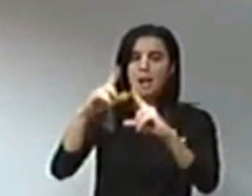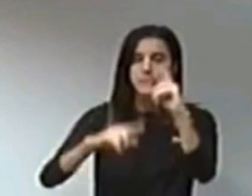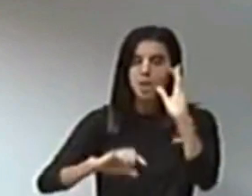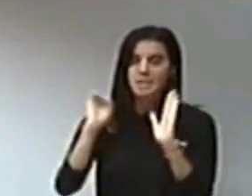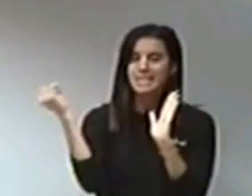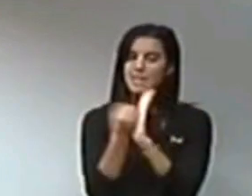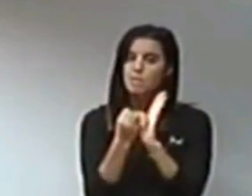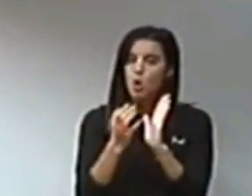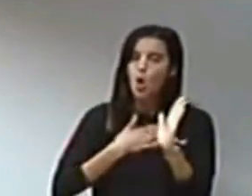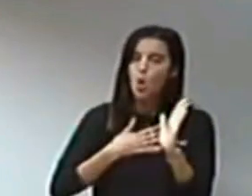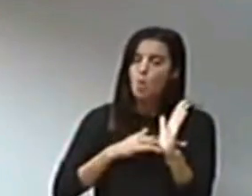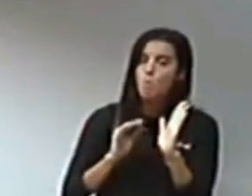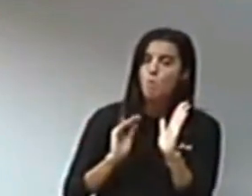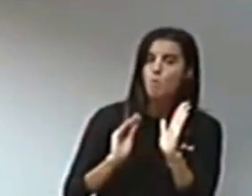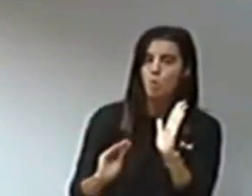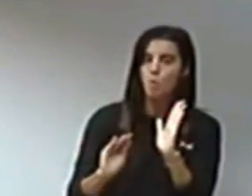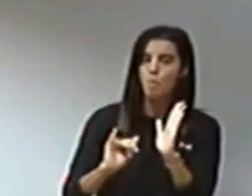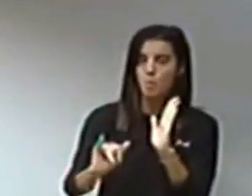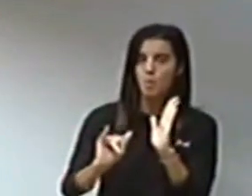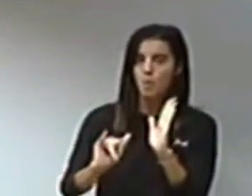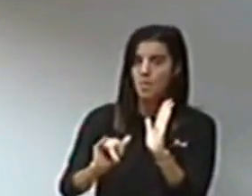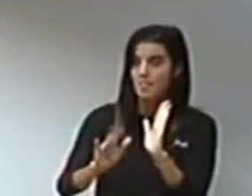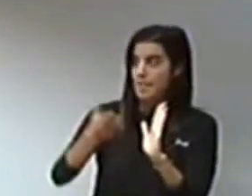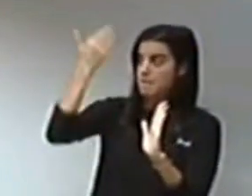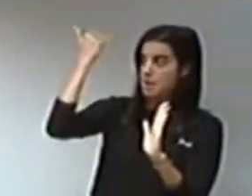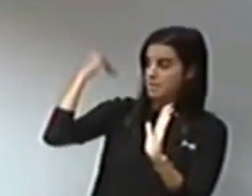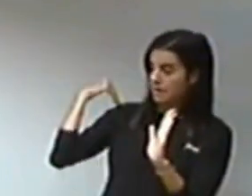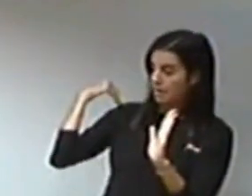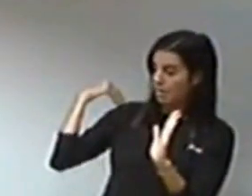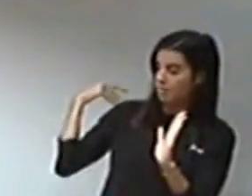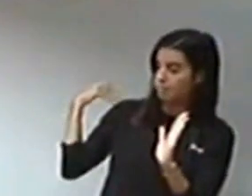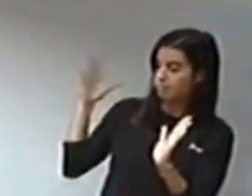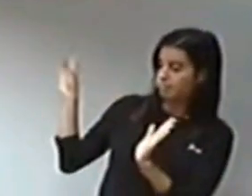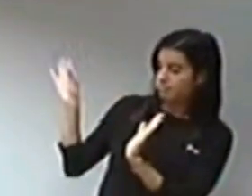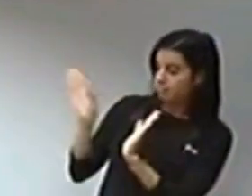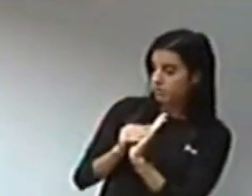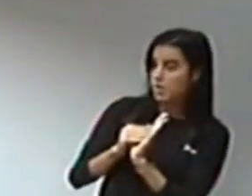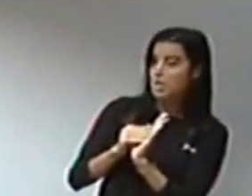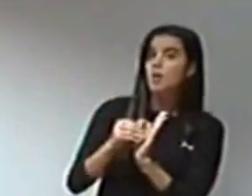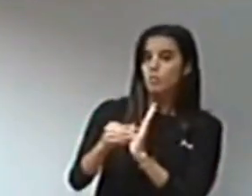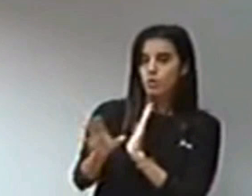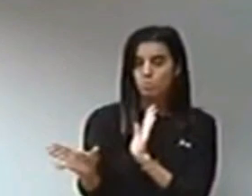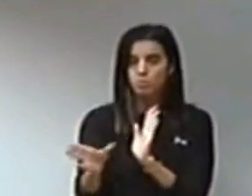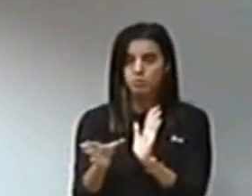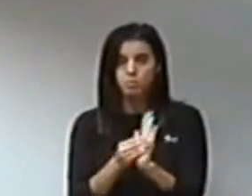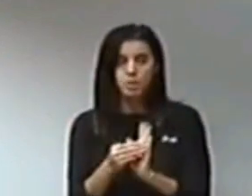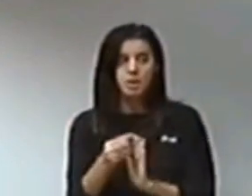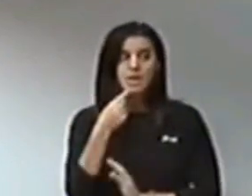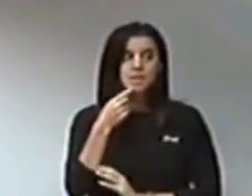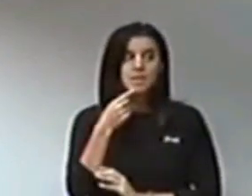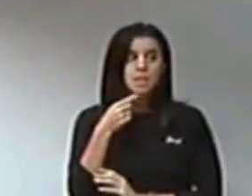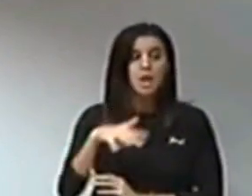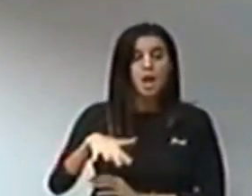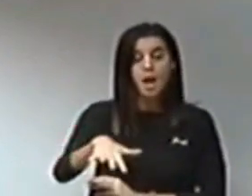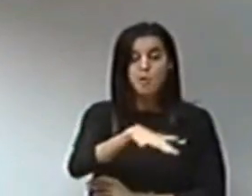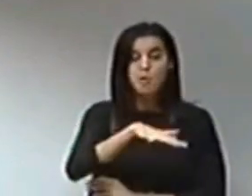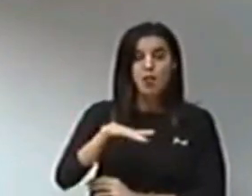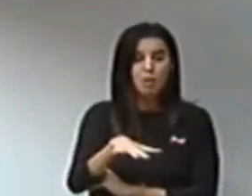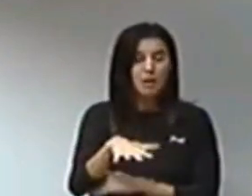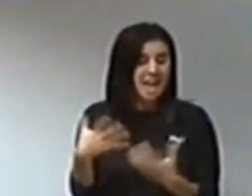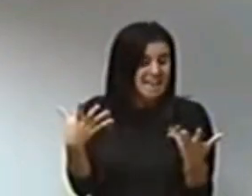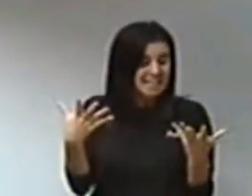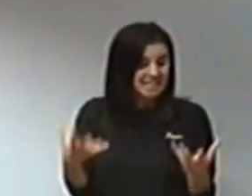de nuestro pasado, que refleja cómo el ser humano ha sido capaz de sobrevivir y perdurar en un entorno de extrema